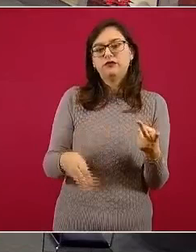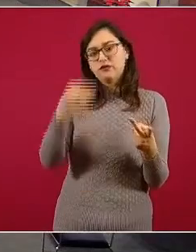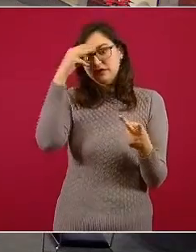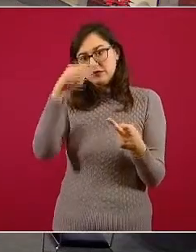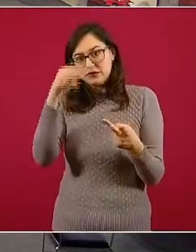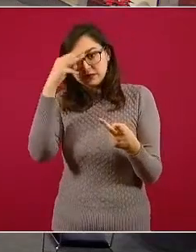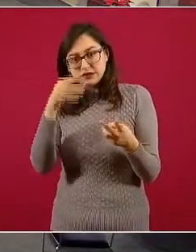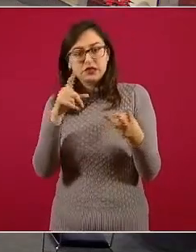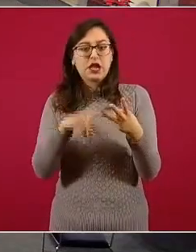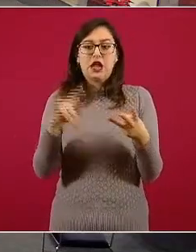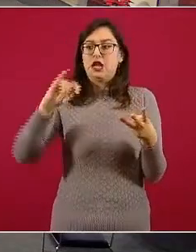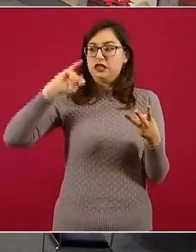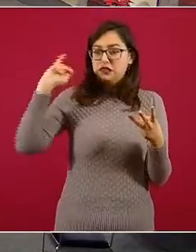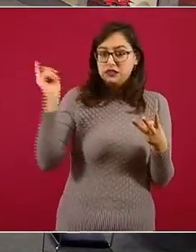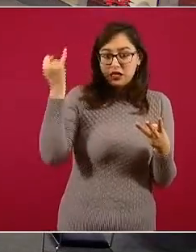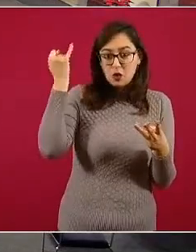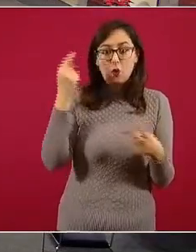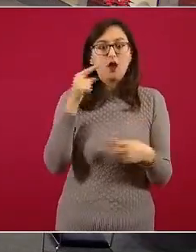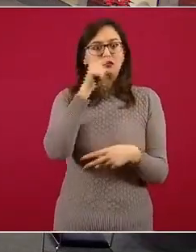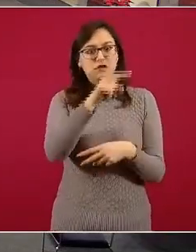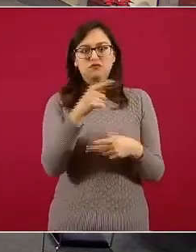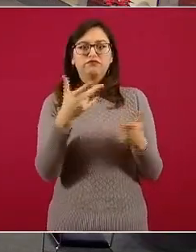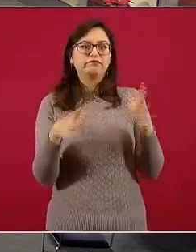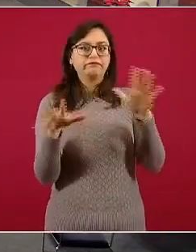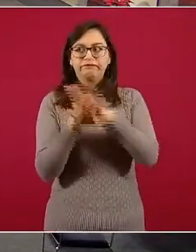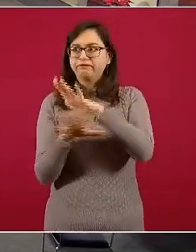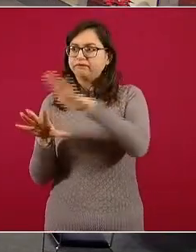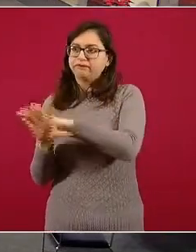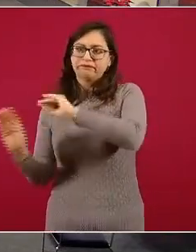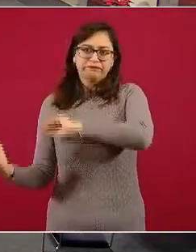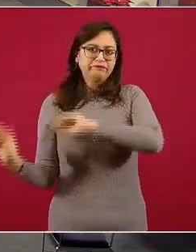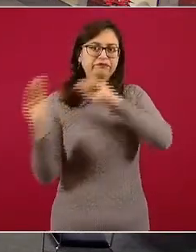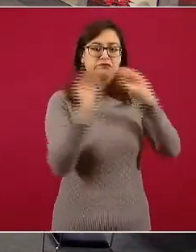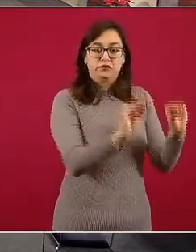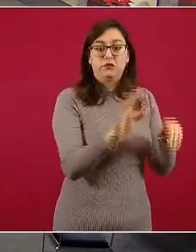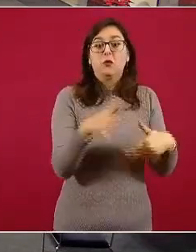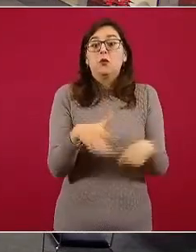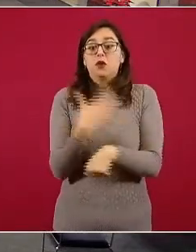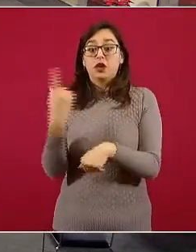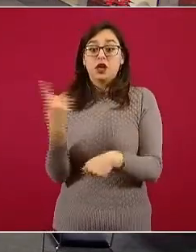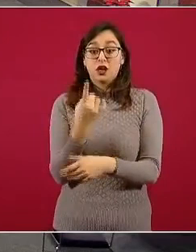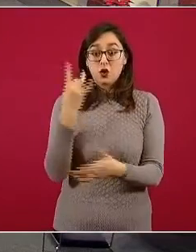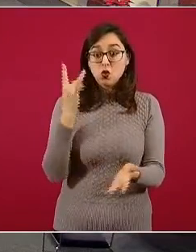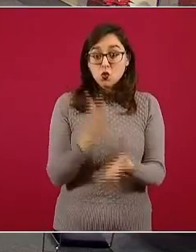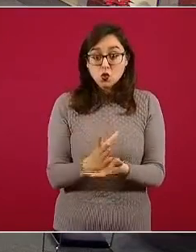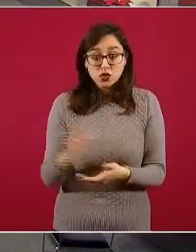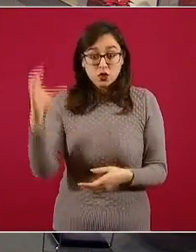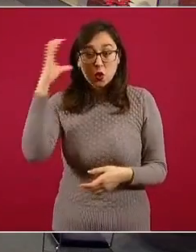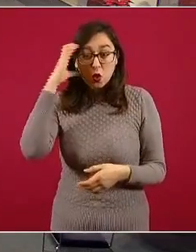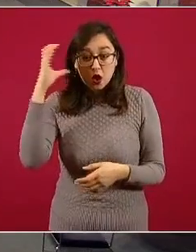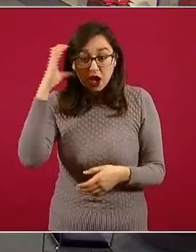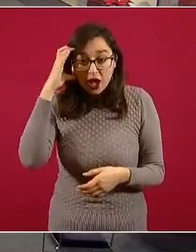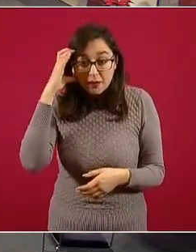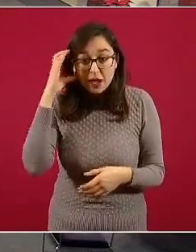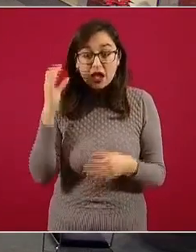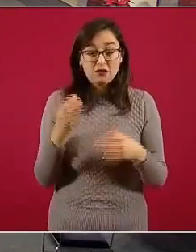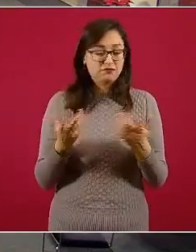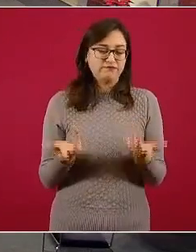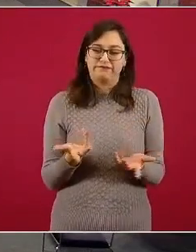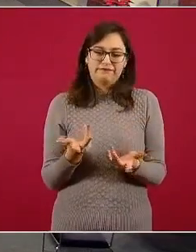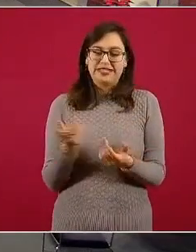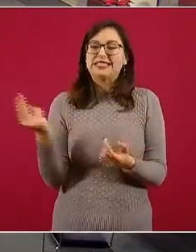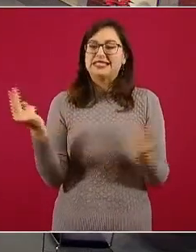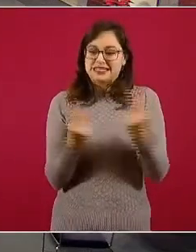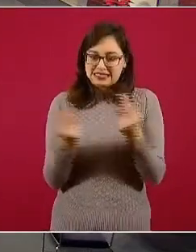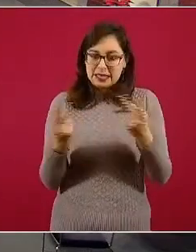la capacidad, porque no solamente era ir abriendo camas, sino también tener personal capacitado, especializado,